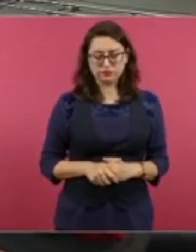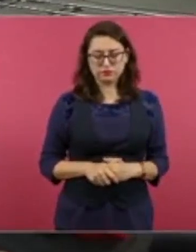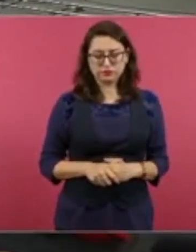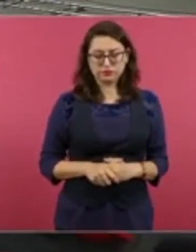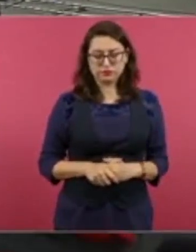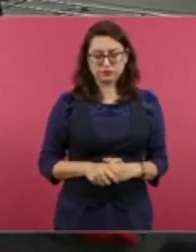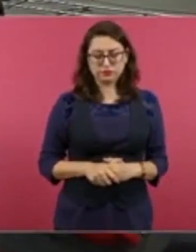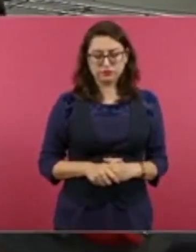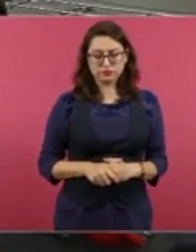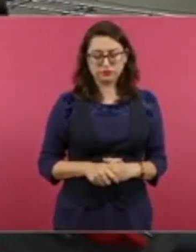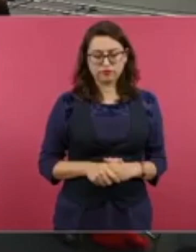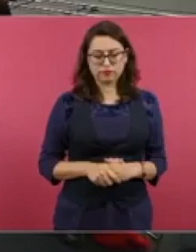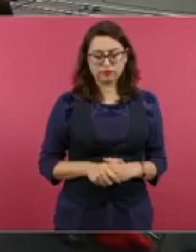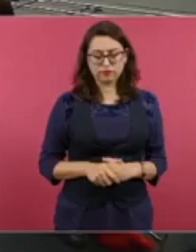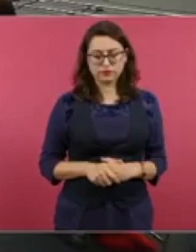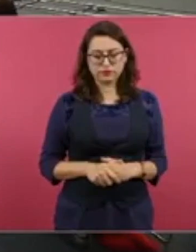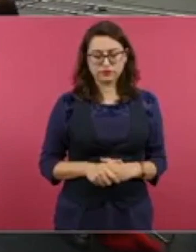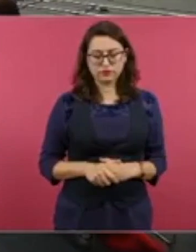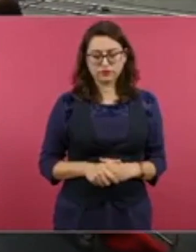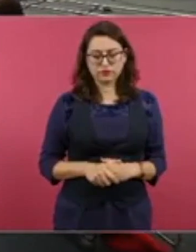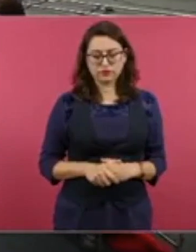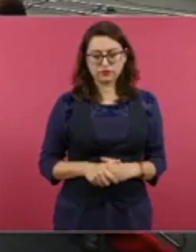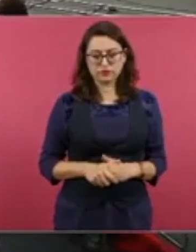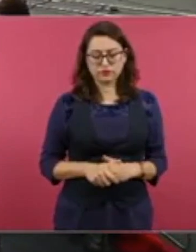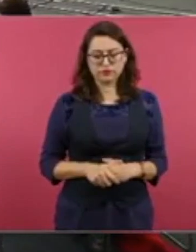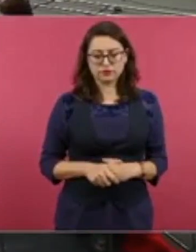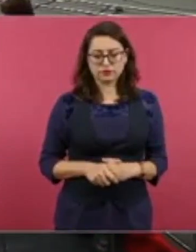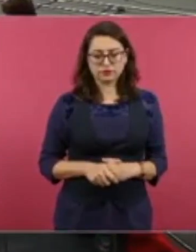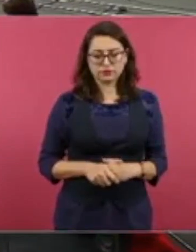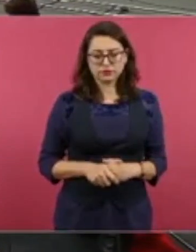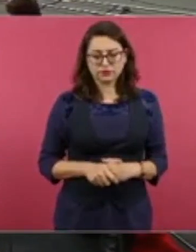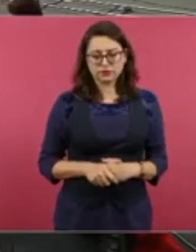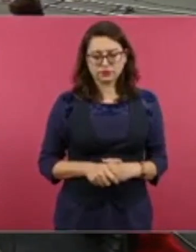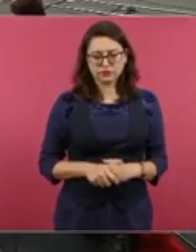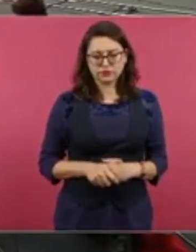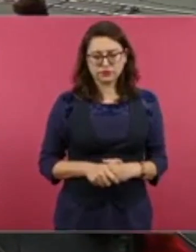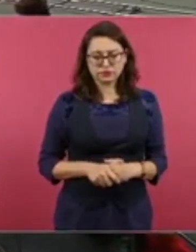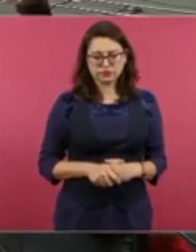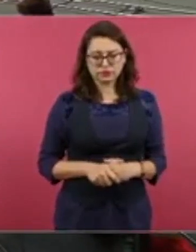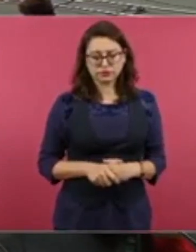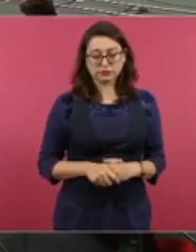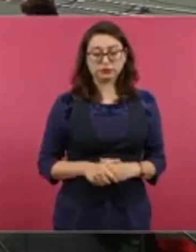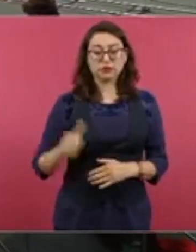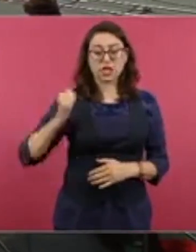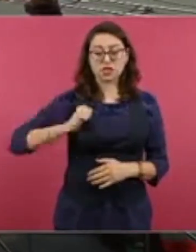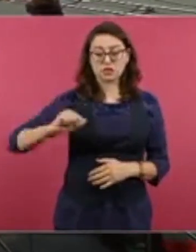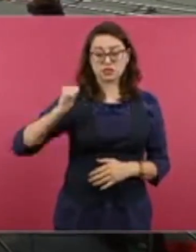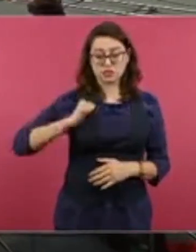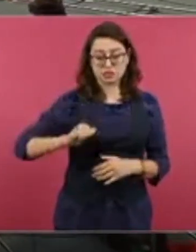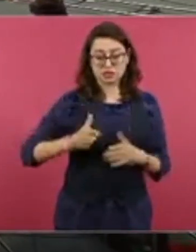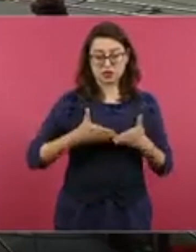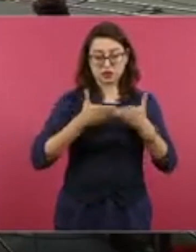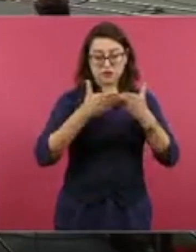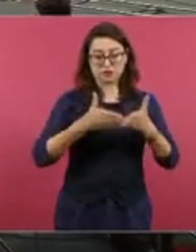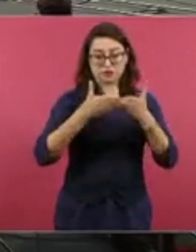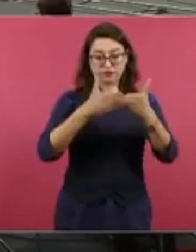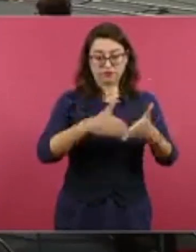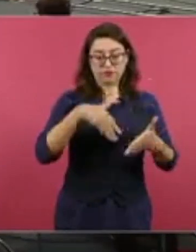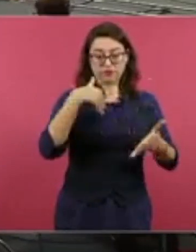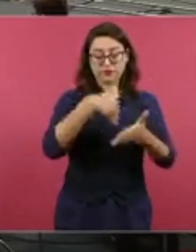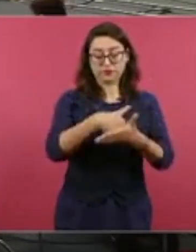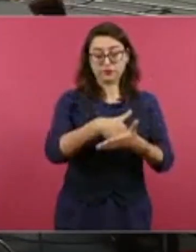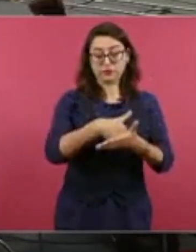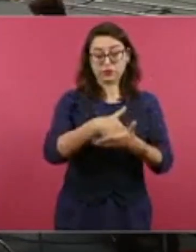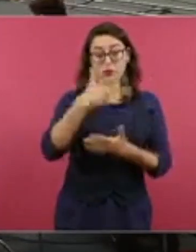Que vean lo que estamos haciendo. Este es el antiguo puerto. Este lo hicieron en la